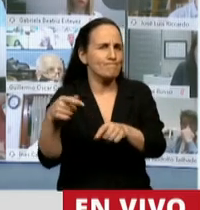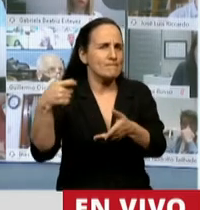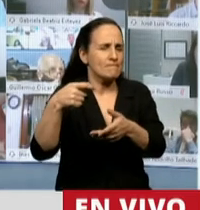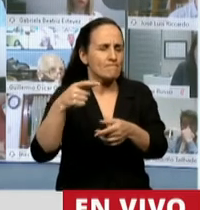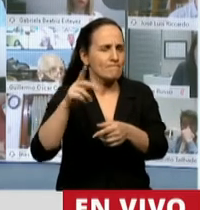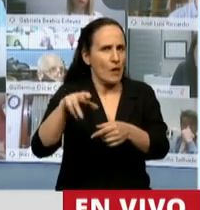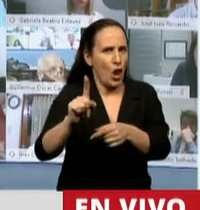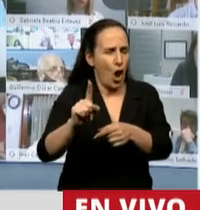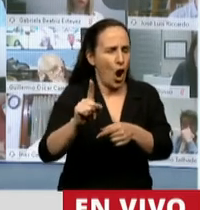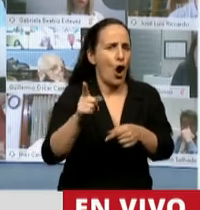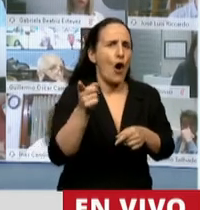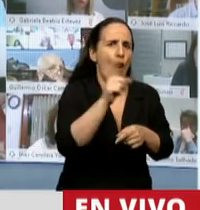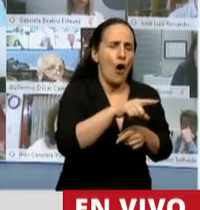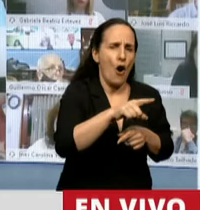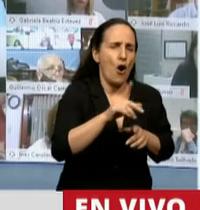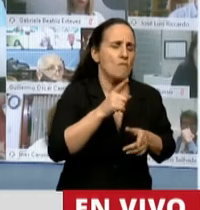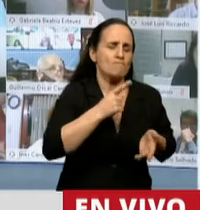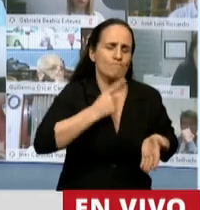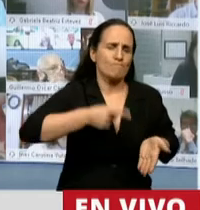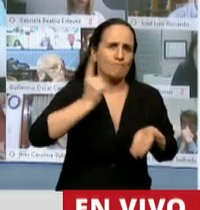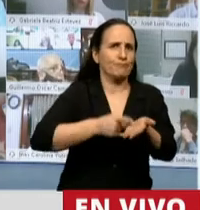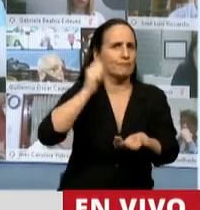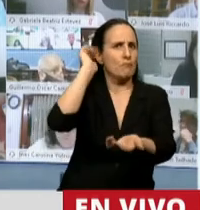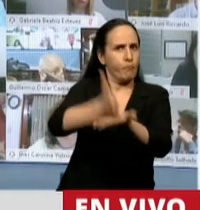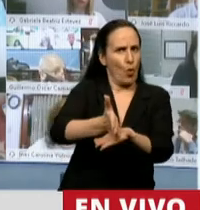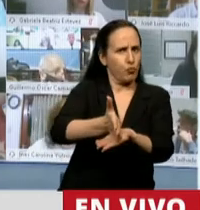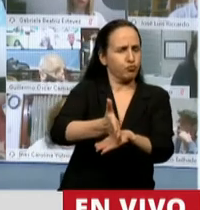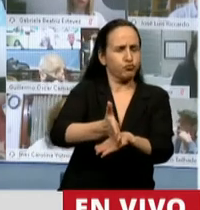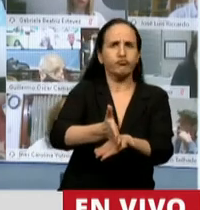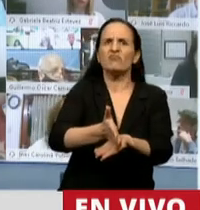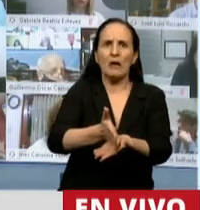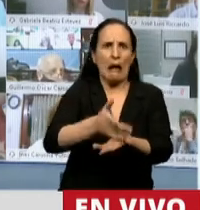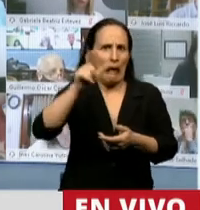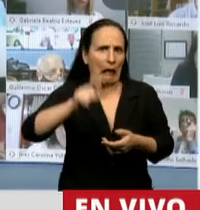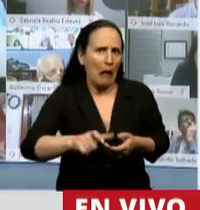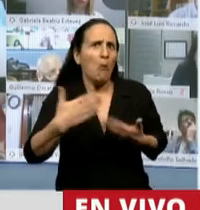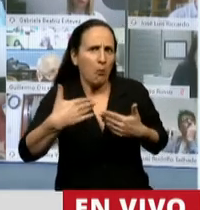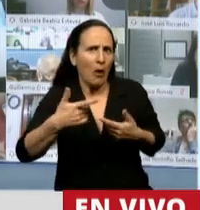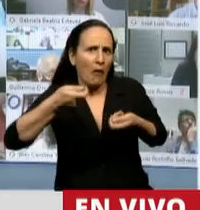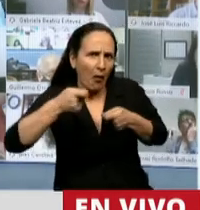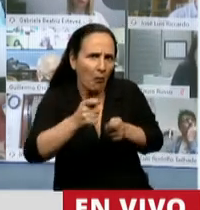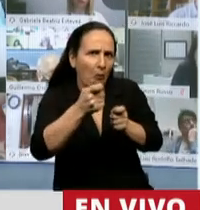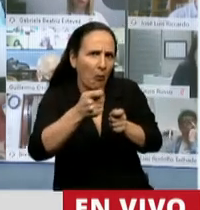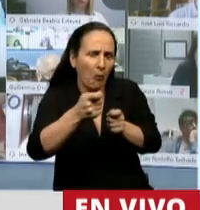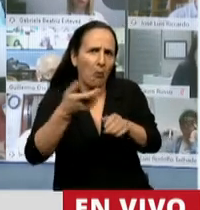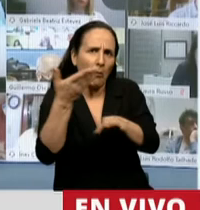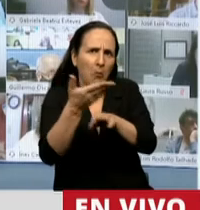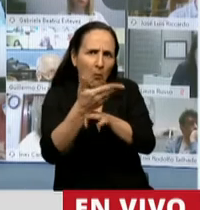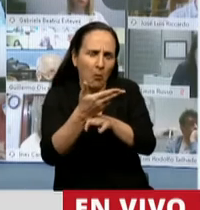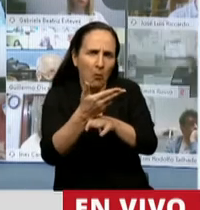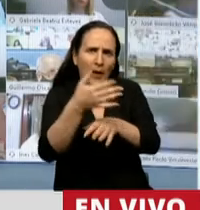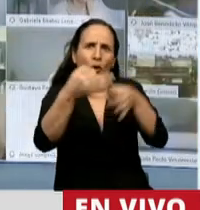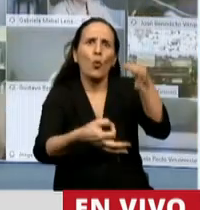y dicta una resolución condenatoria, en realidad el contribuyente puede seguir apelando yendo a la